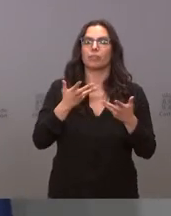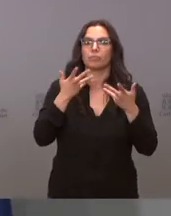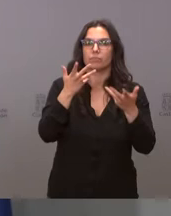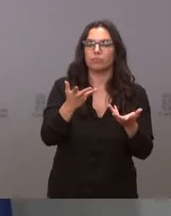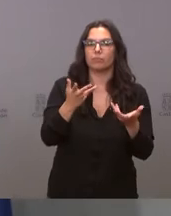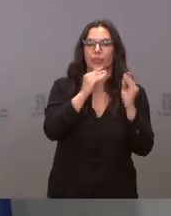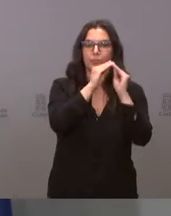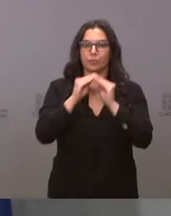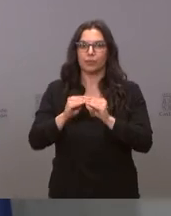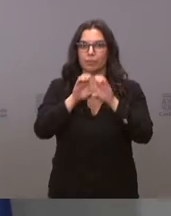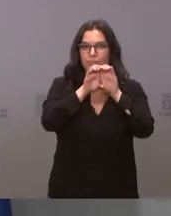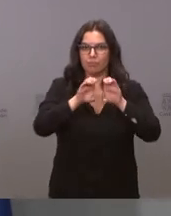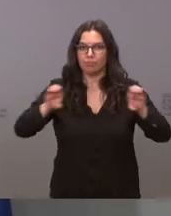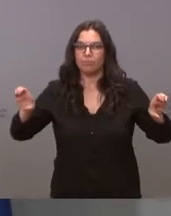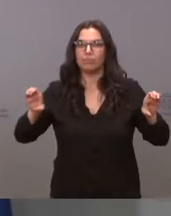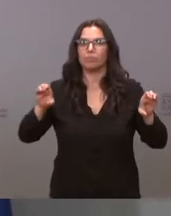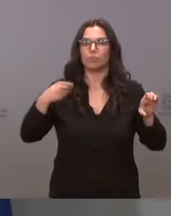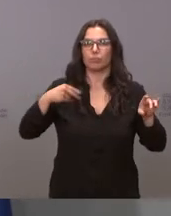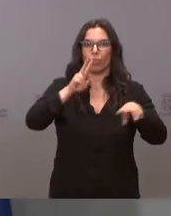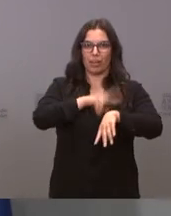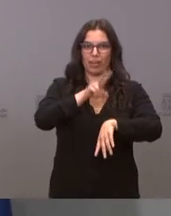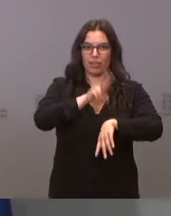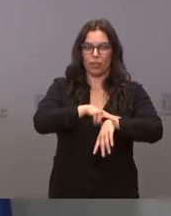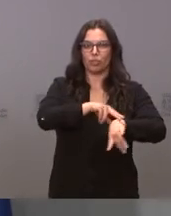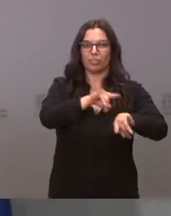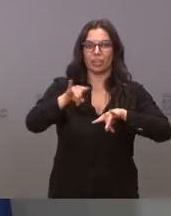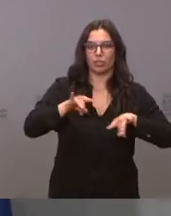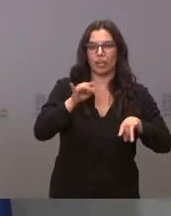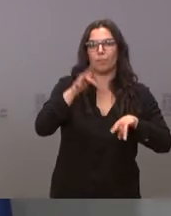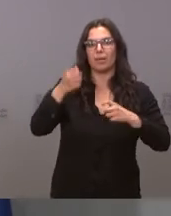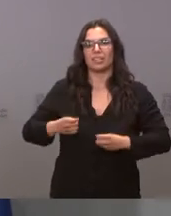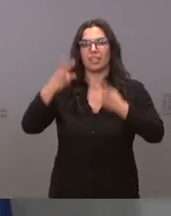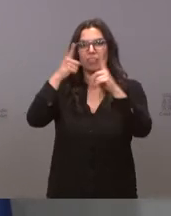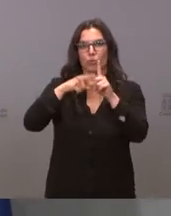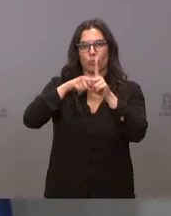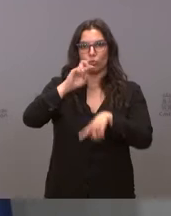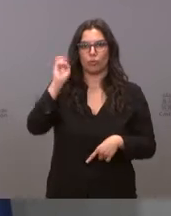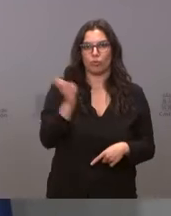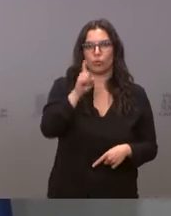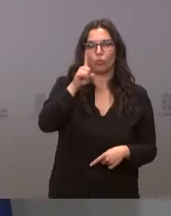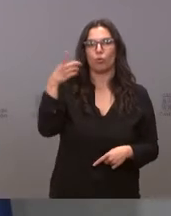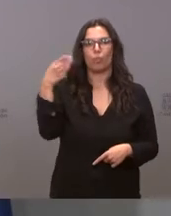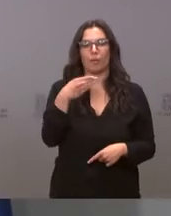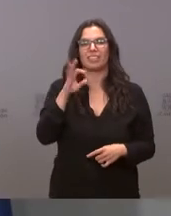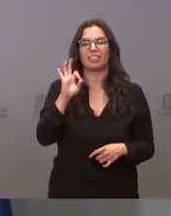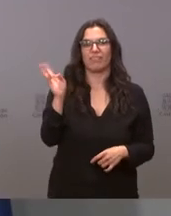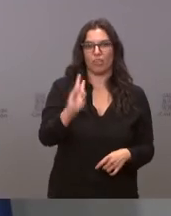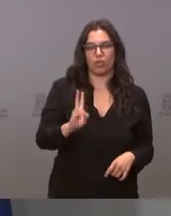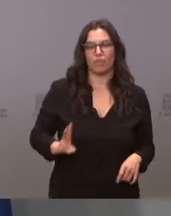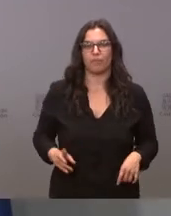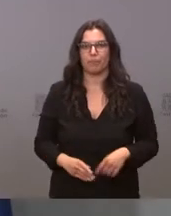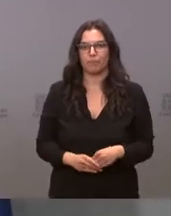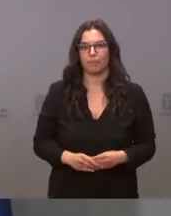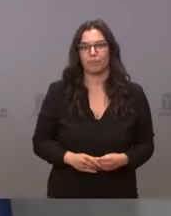instalación de las enfriadoras de la delegación territorial y del edificio de usos múltiples 1 de Valladolid. Se